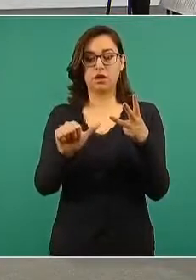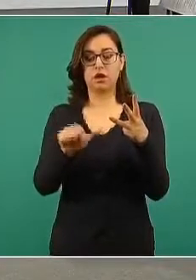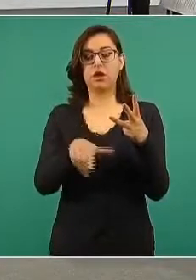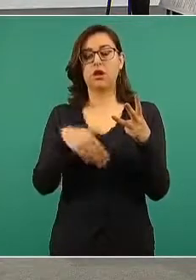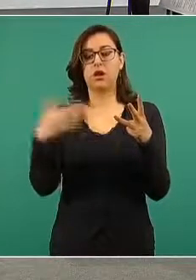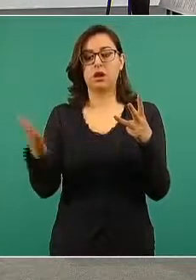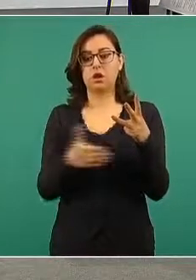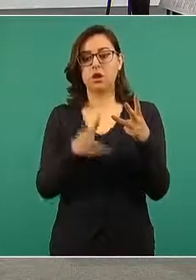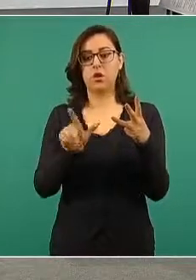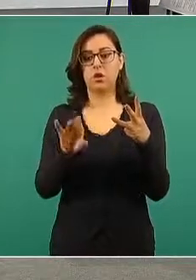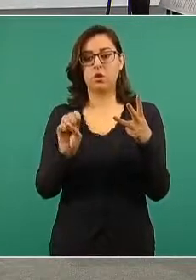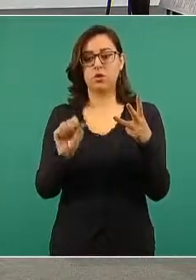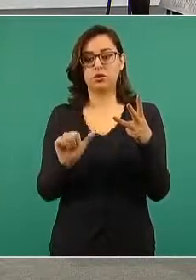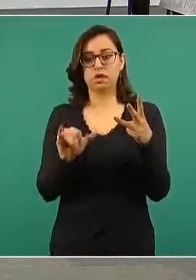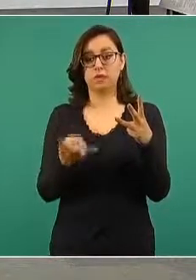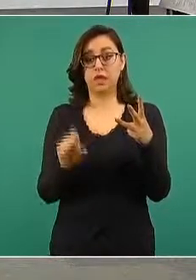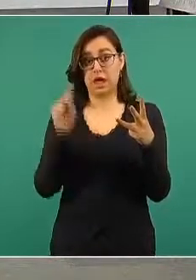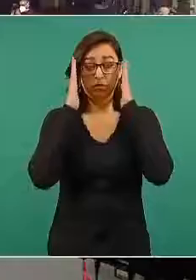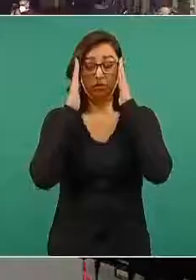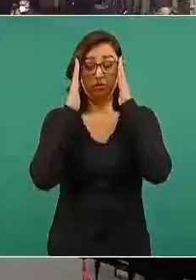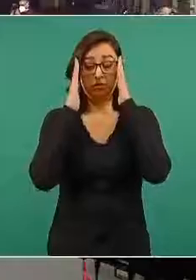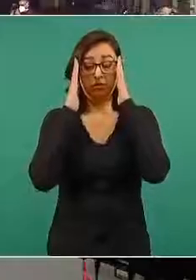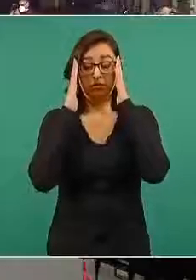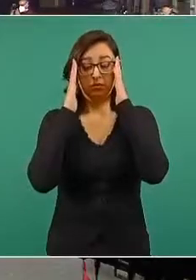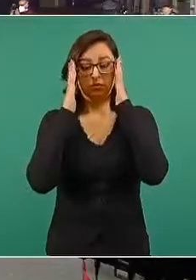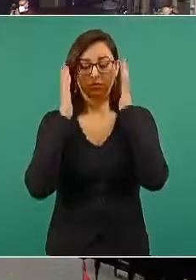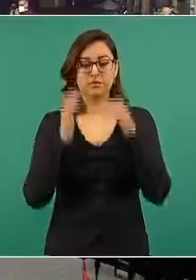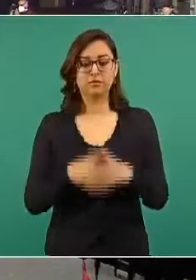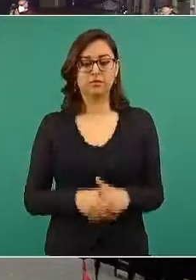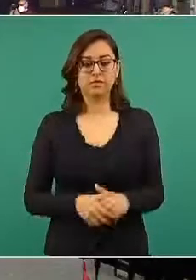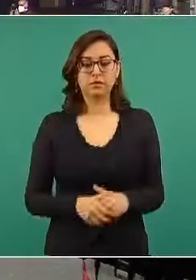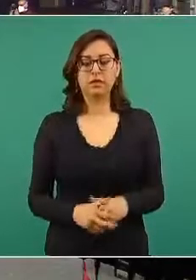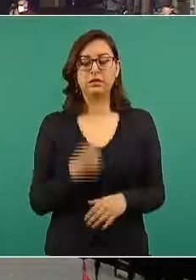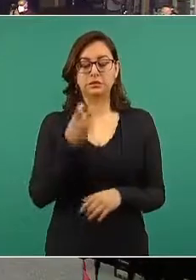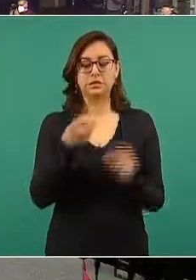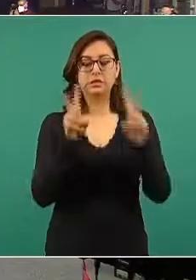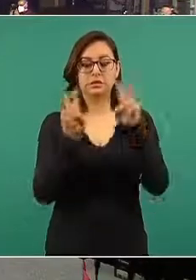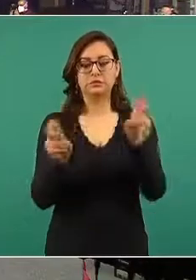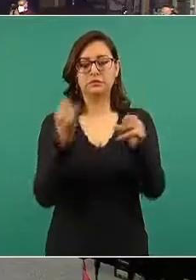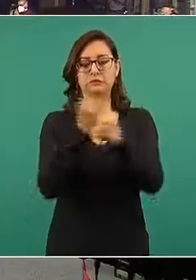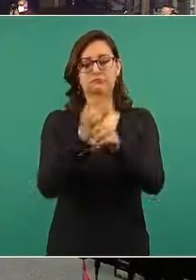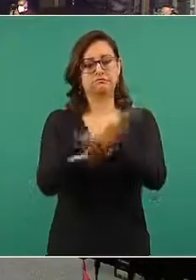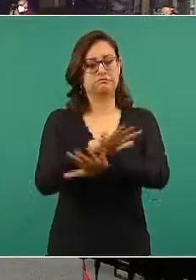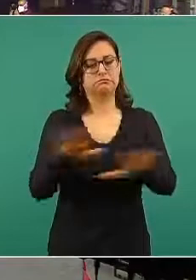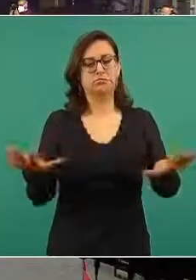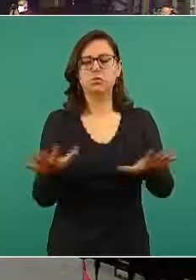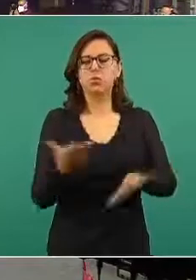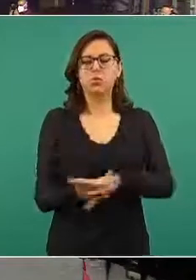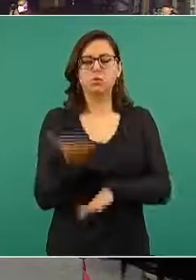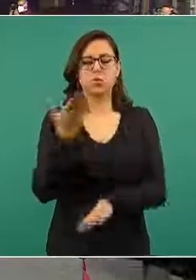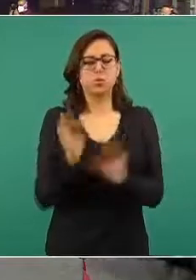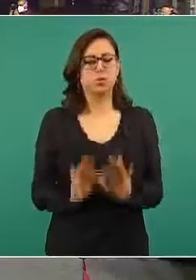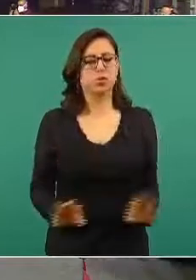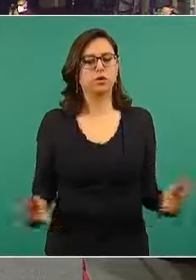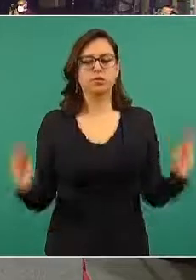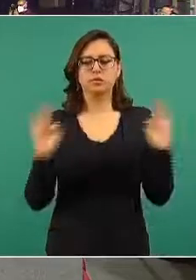que están allá en Musqui. Queríamos informar esto porque es importante,